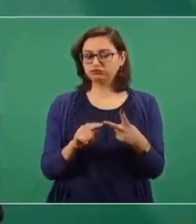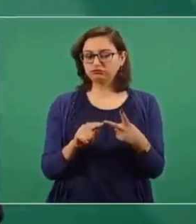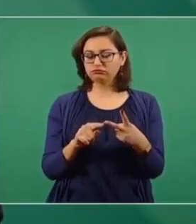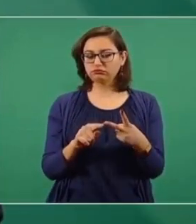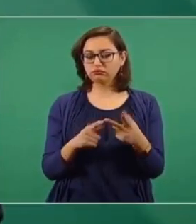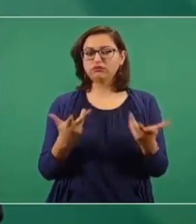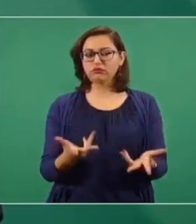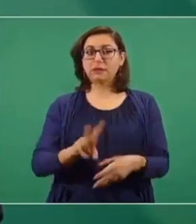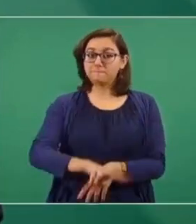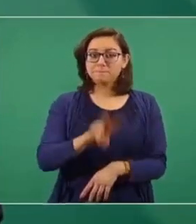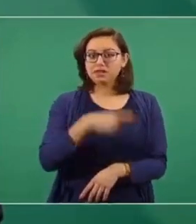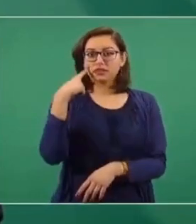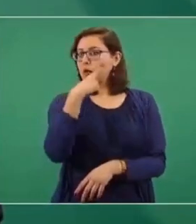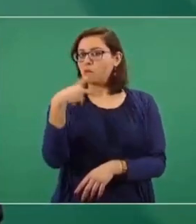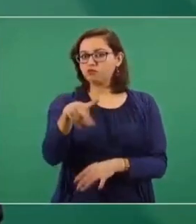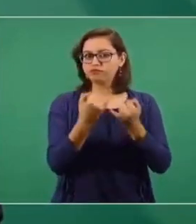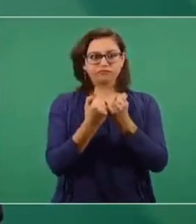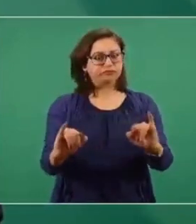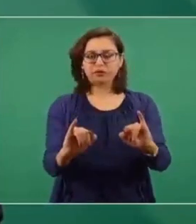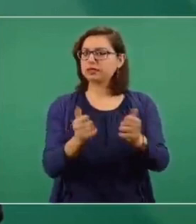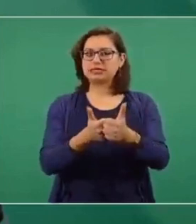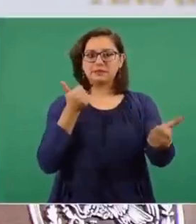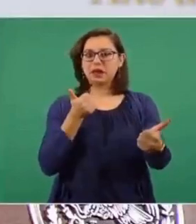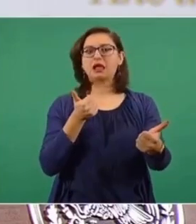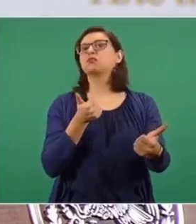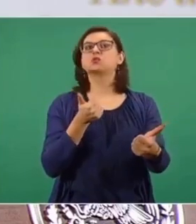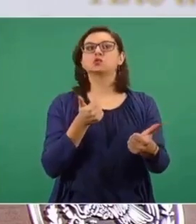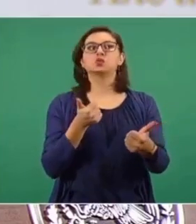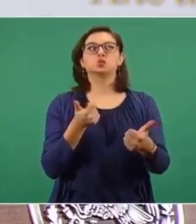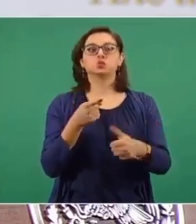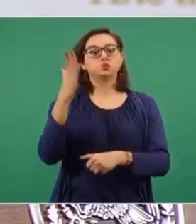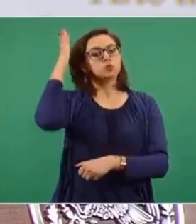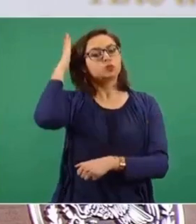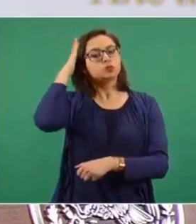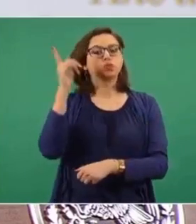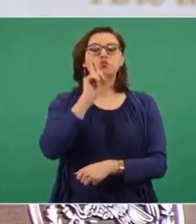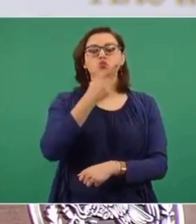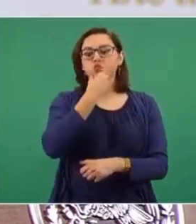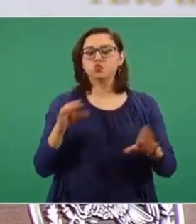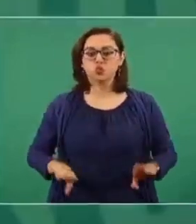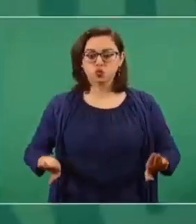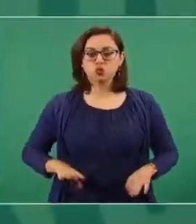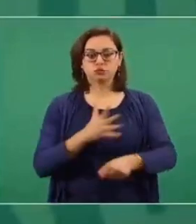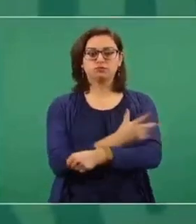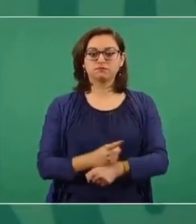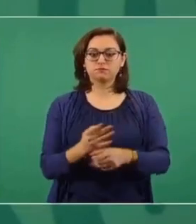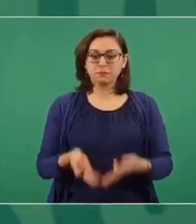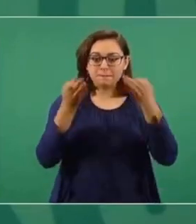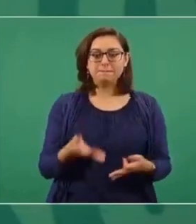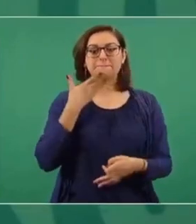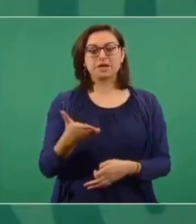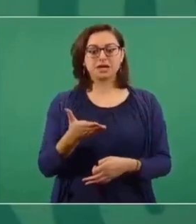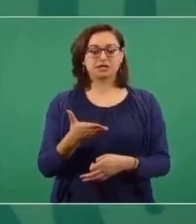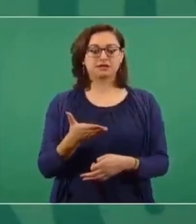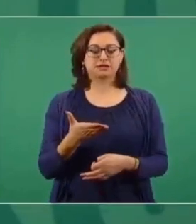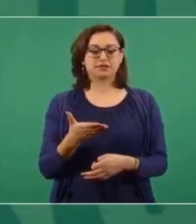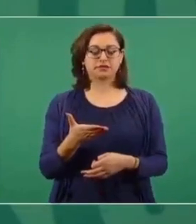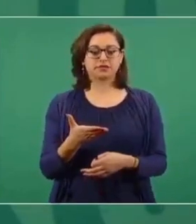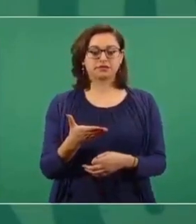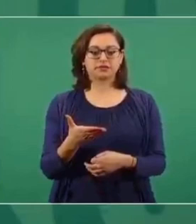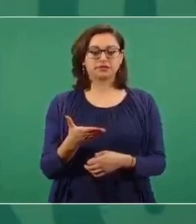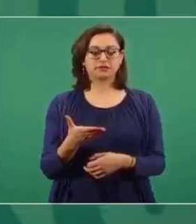autónomos, independientes, conducidos por mujeres, por hombres rectos, íntegros, honestos.